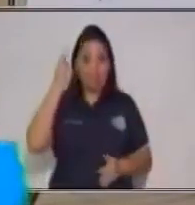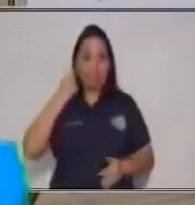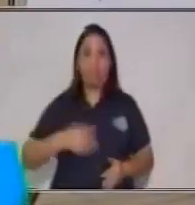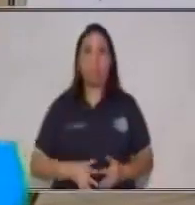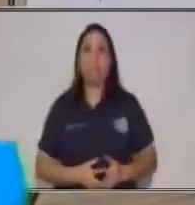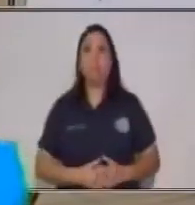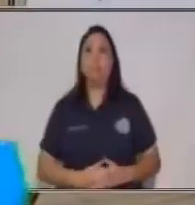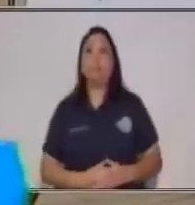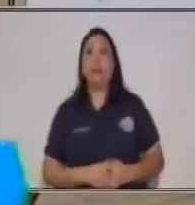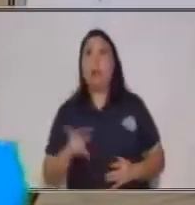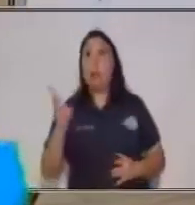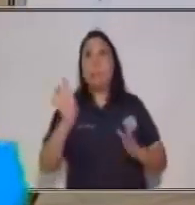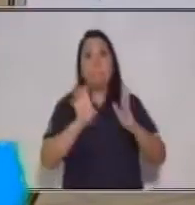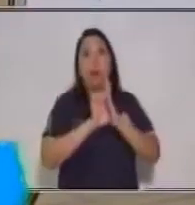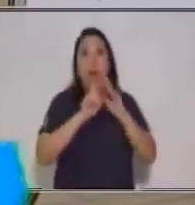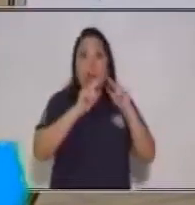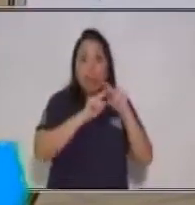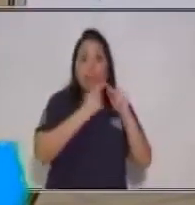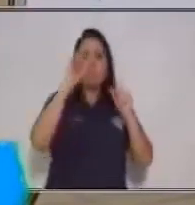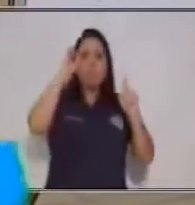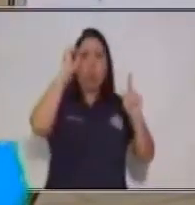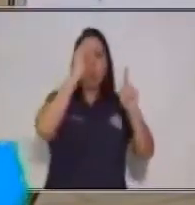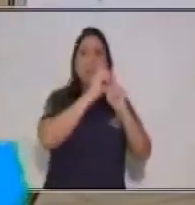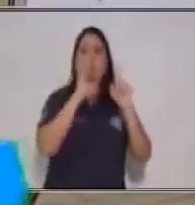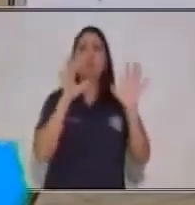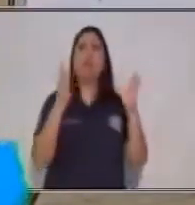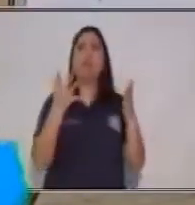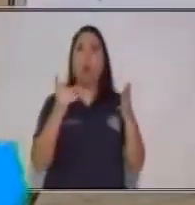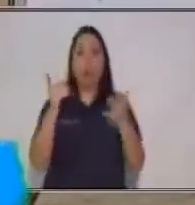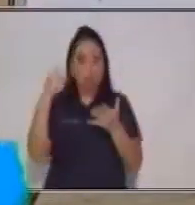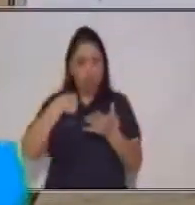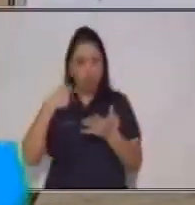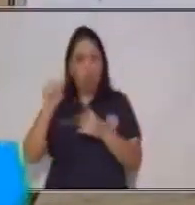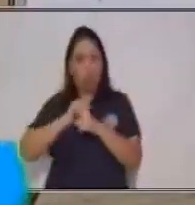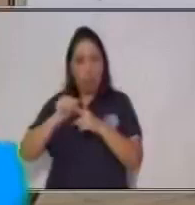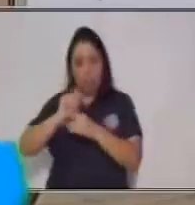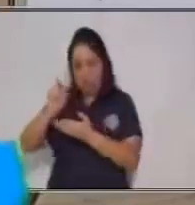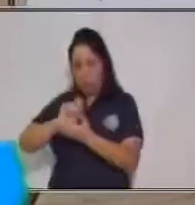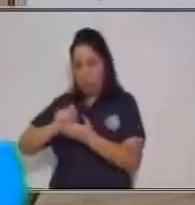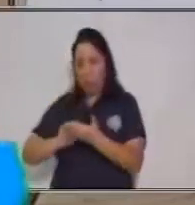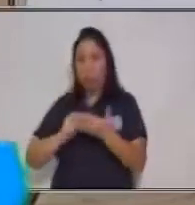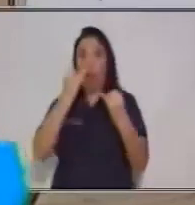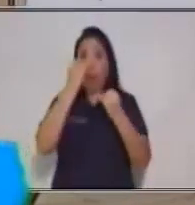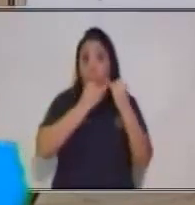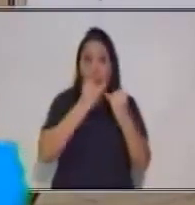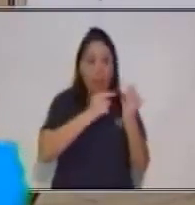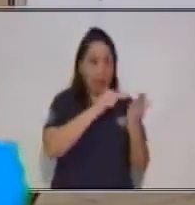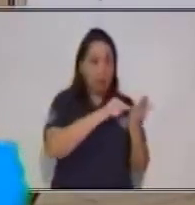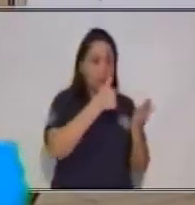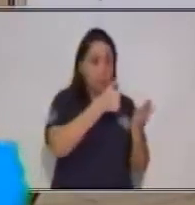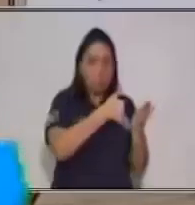nos propusimos al momento de adecuar, cumple con este borrador que nosotros vamos a redactar.